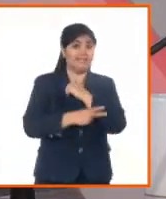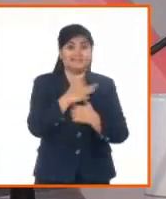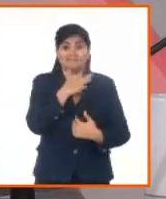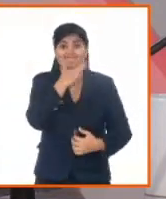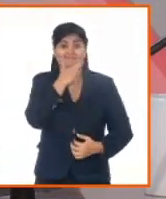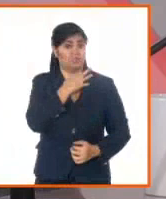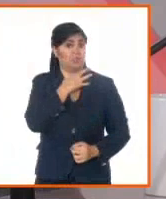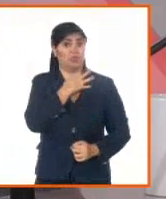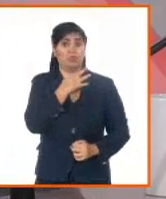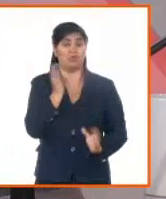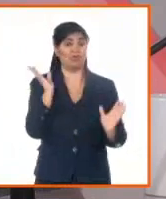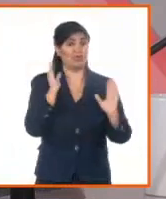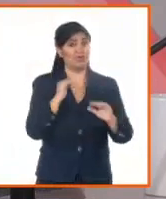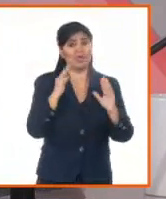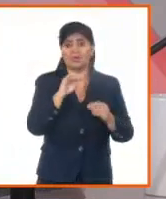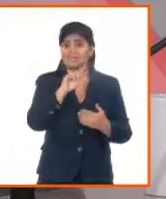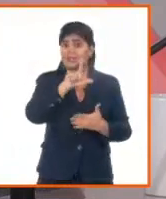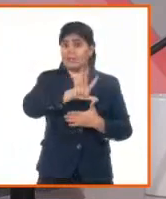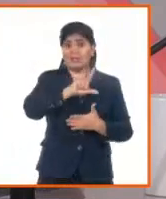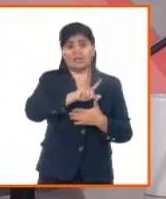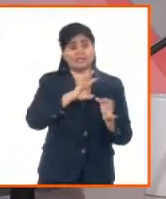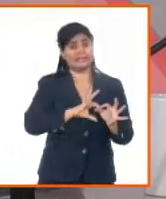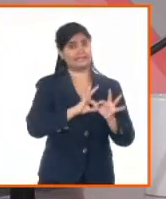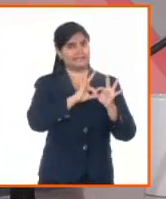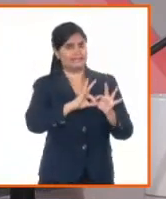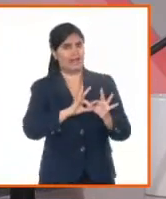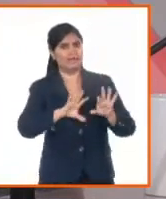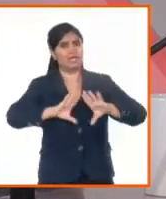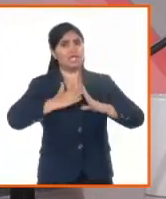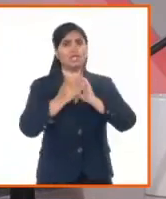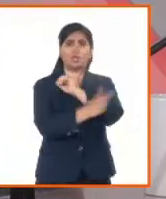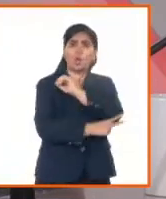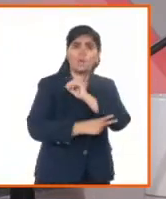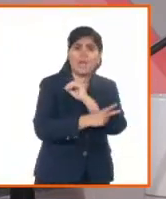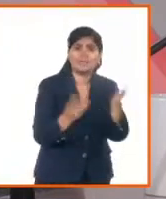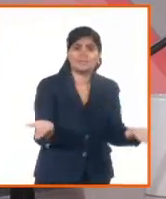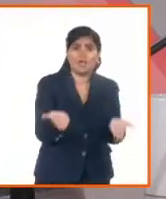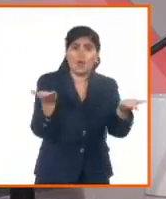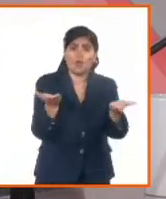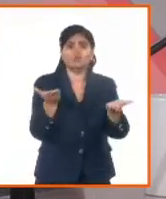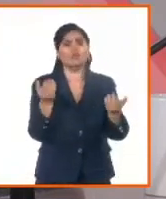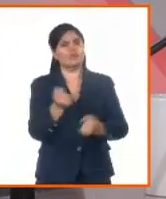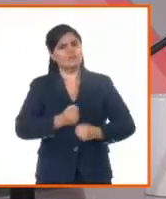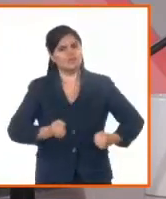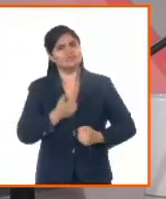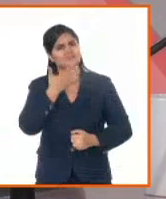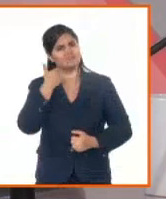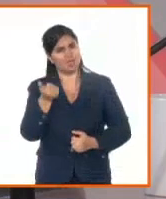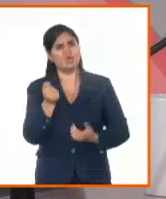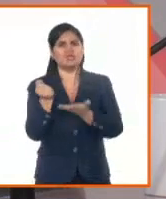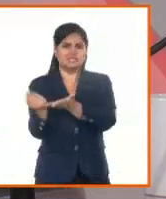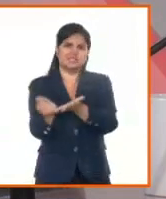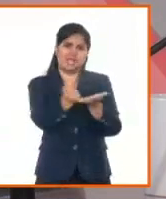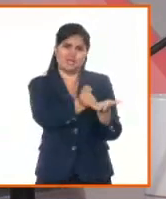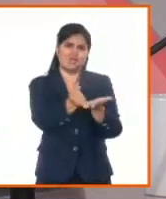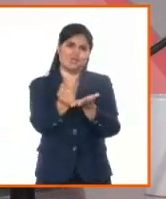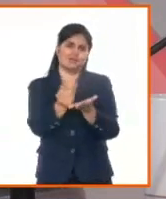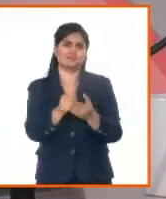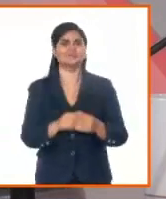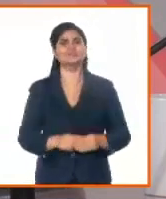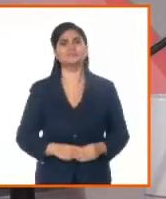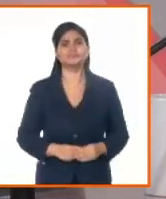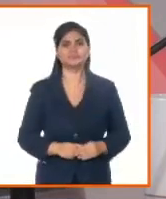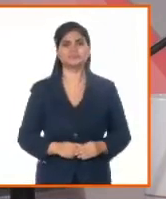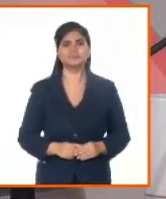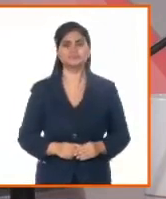América Latina y que buscará soluciones que complementen los esfuerzos de cada una de las naciones entre sí. Importante